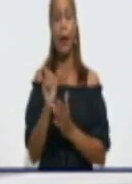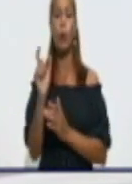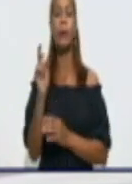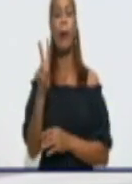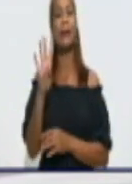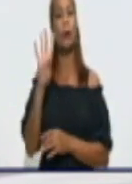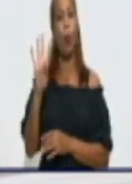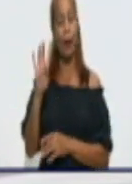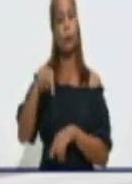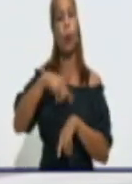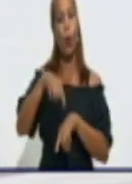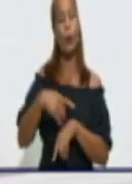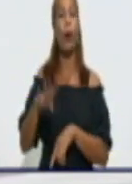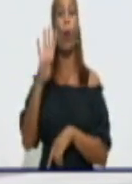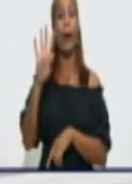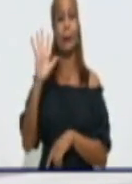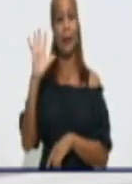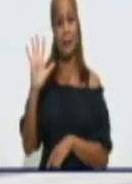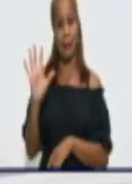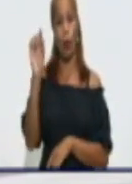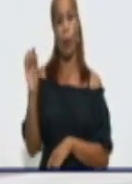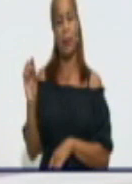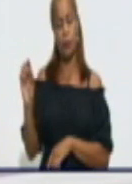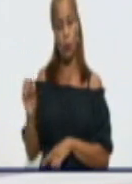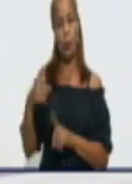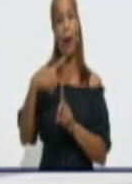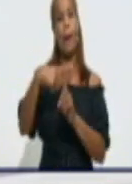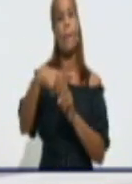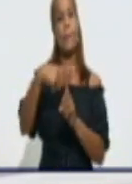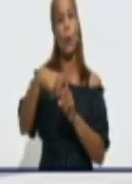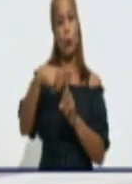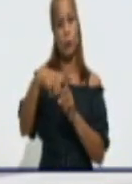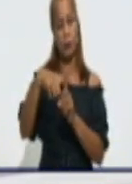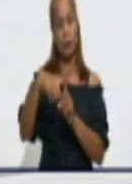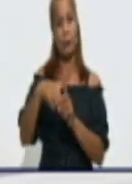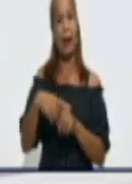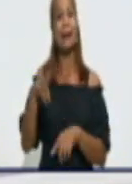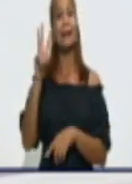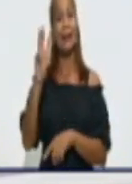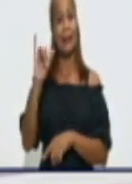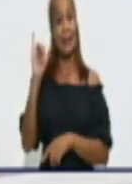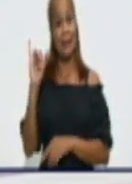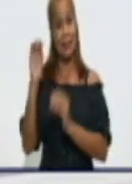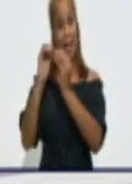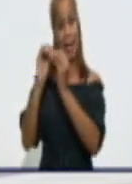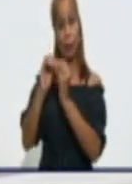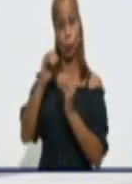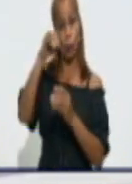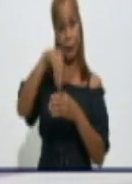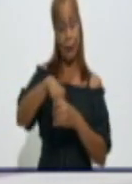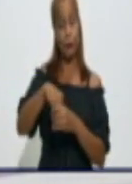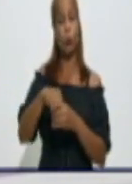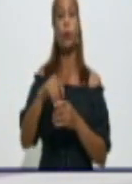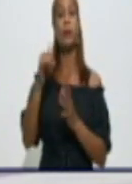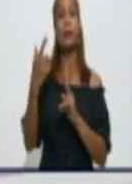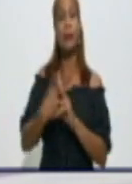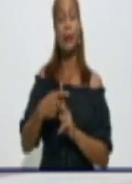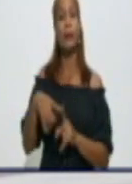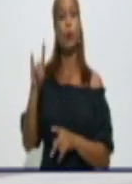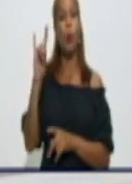horas, 45 de ellas fueron positivas, 36 autóctonos y 9 importados.